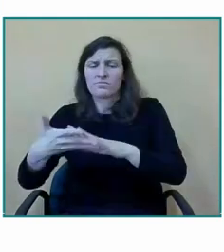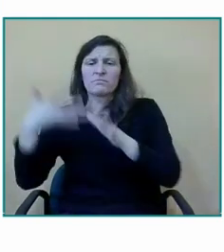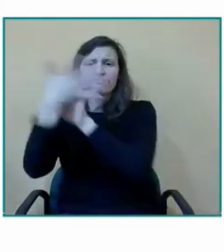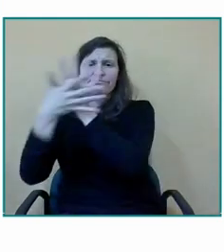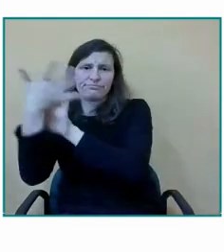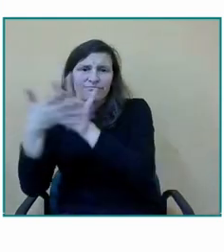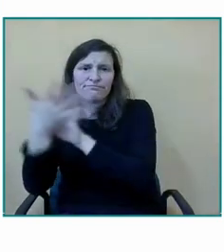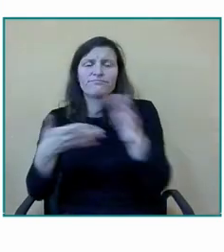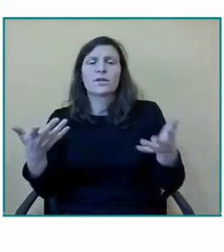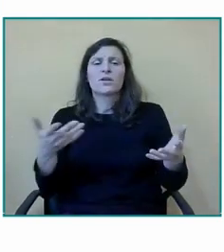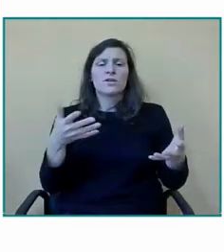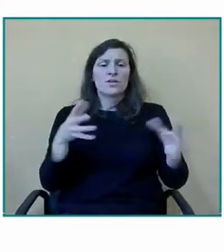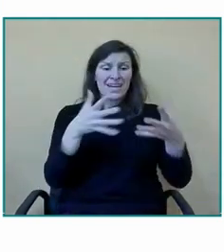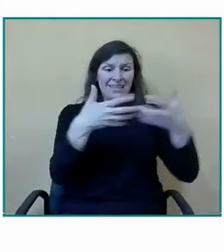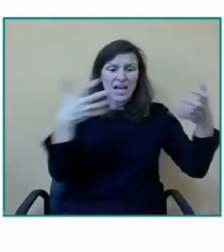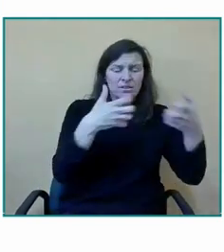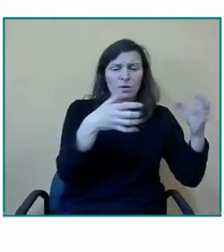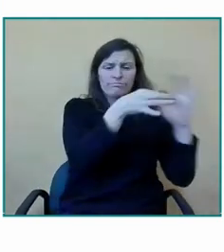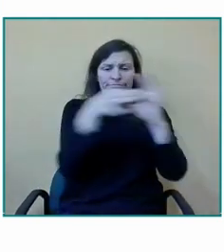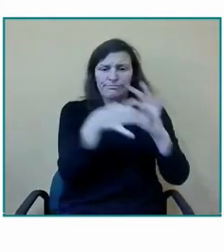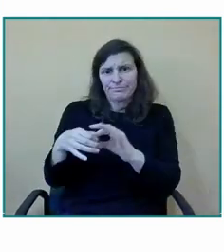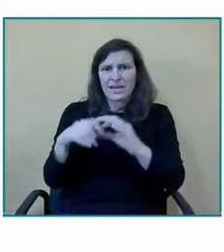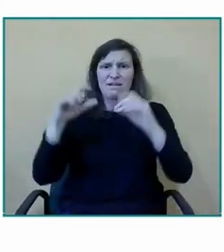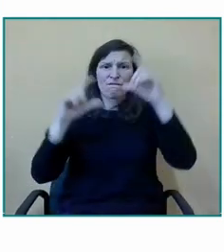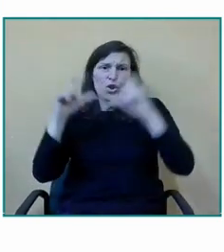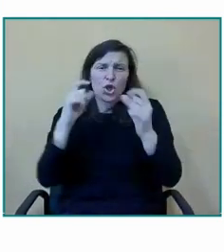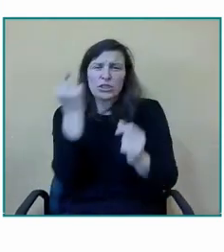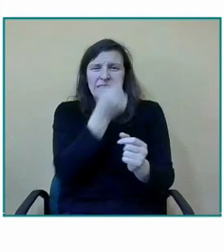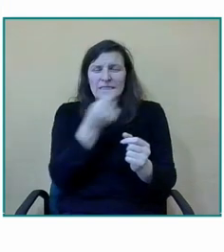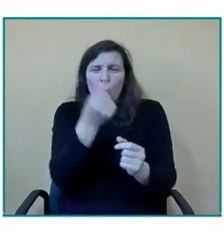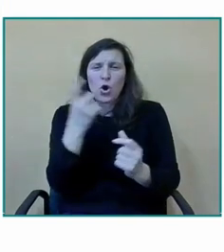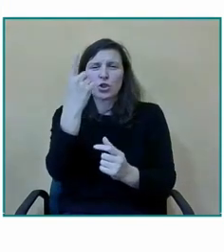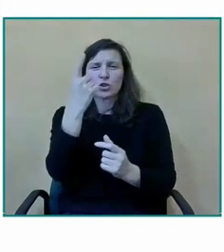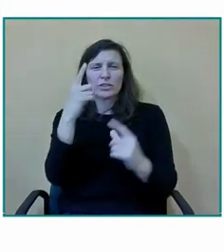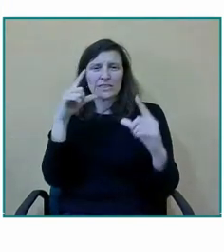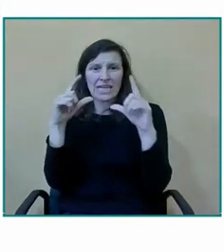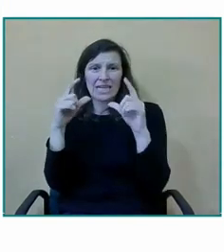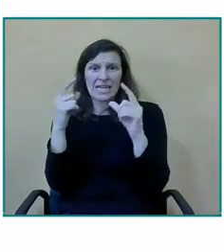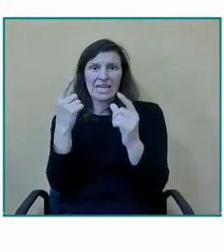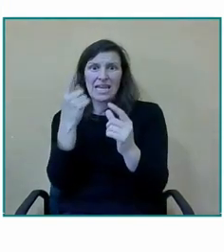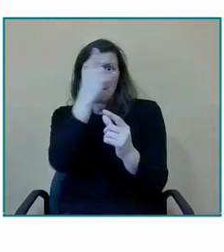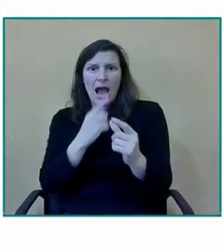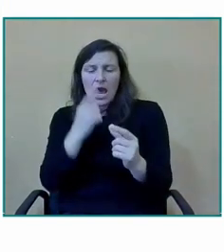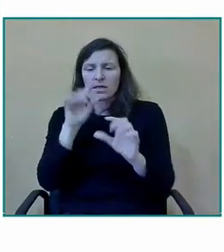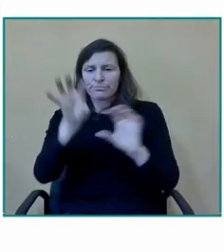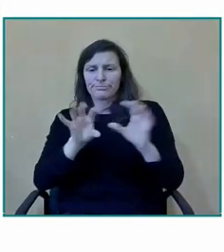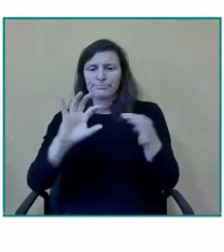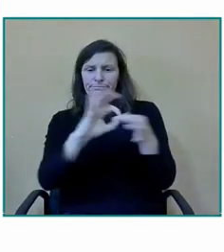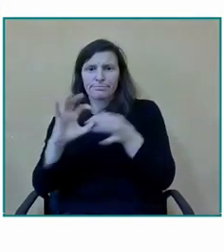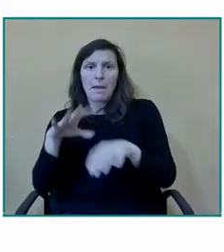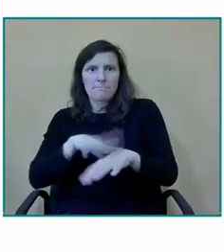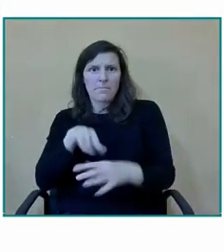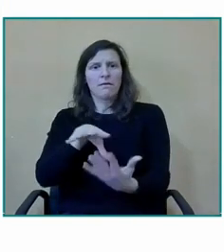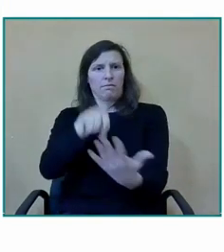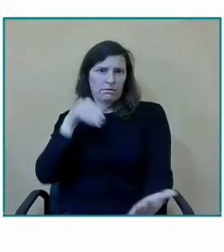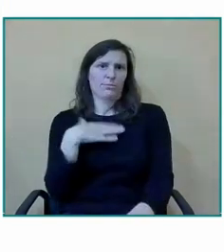en conclusión esto lo va a explicar mucho mejor Eugenio lo va explicar mucho mejor Isma en conclusión lo importante como decíamos